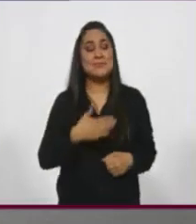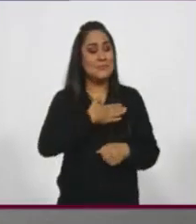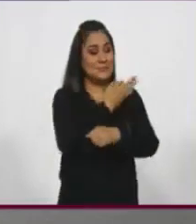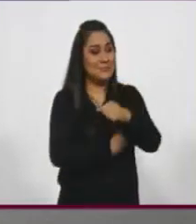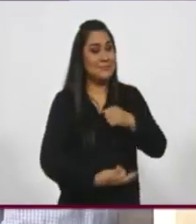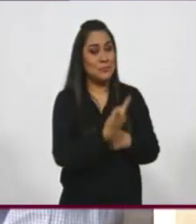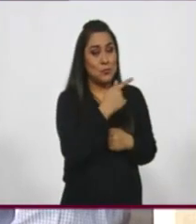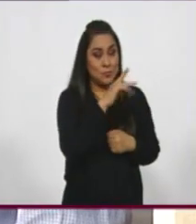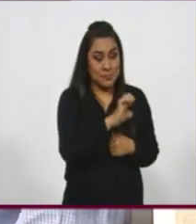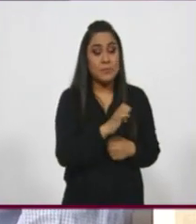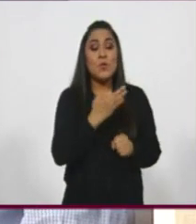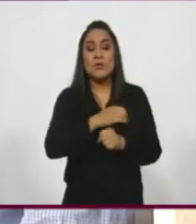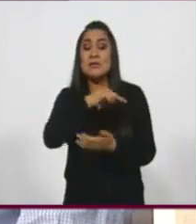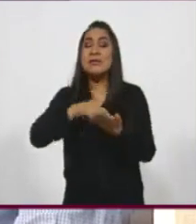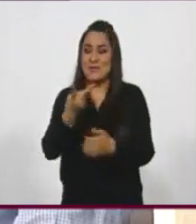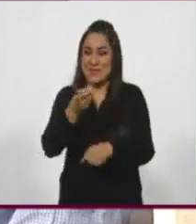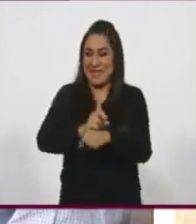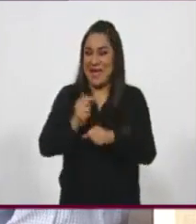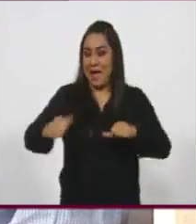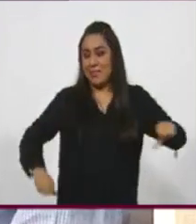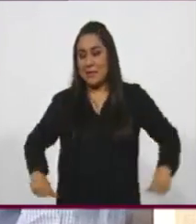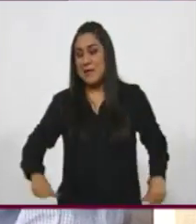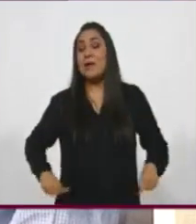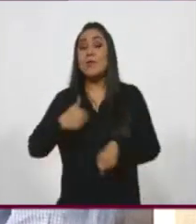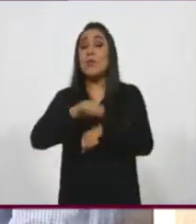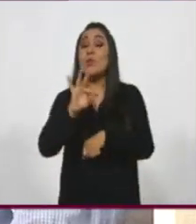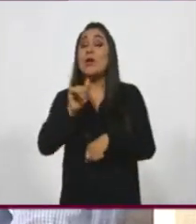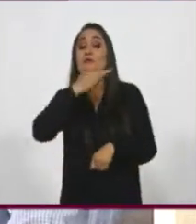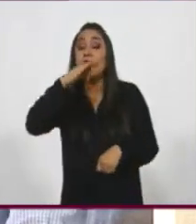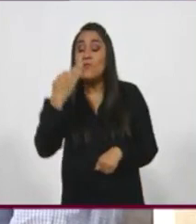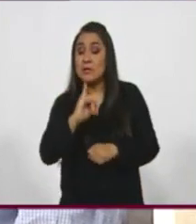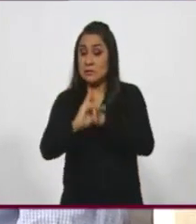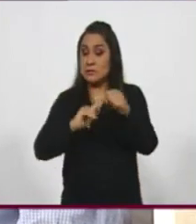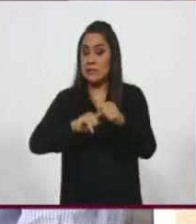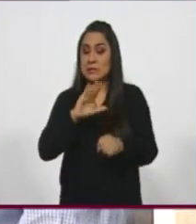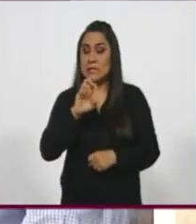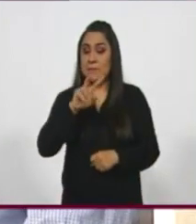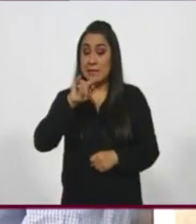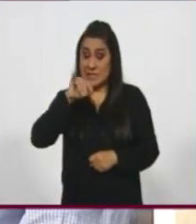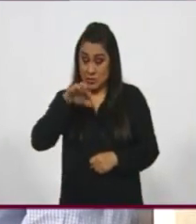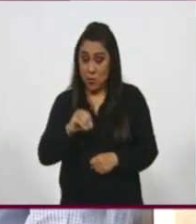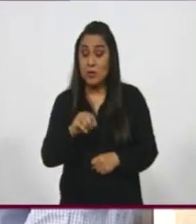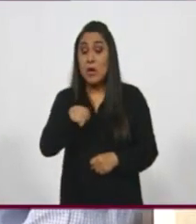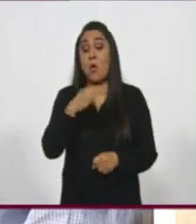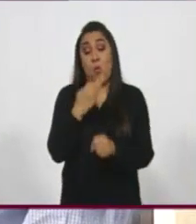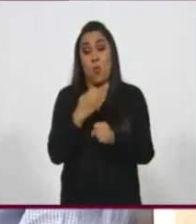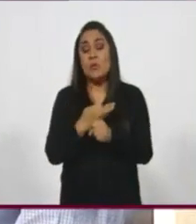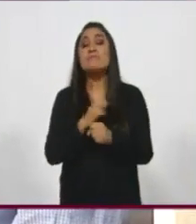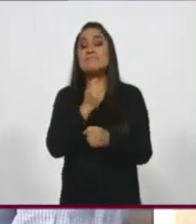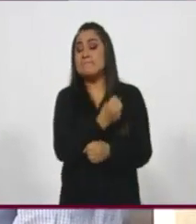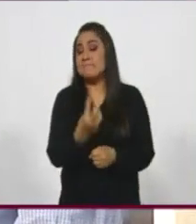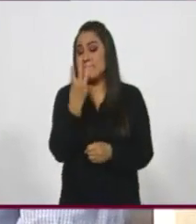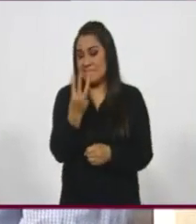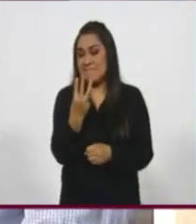Buenas tardes Guadalupe, estamos en el segundo día de actividades de la edición 46 del Festival Internacional Cervantino y hoy será la primera de tres